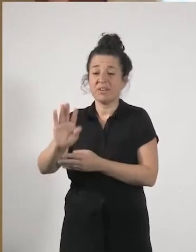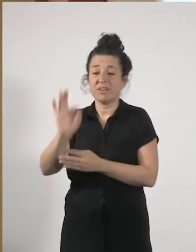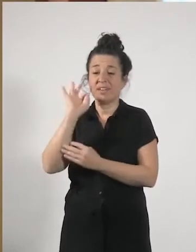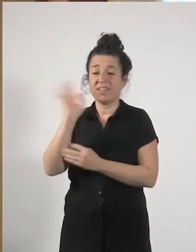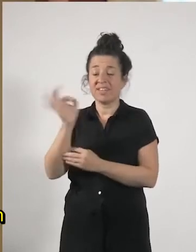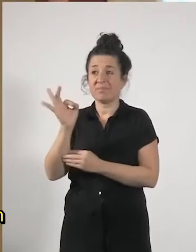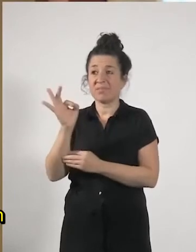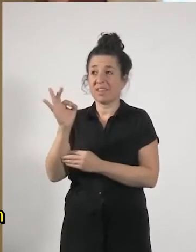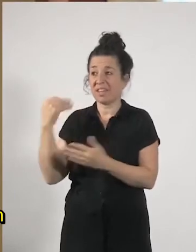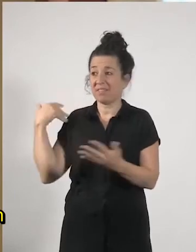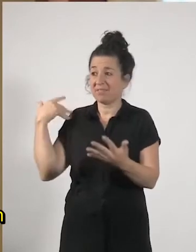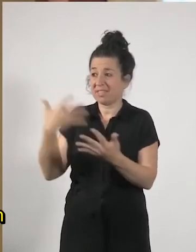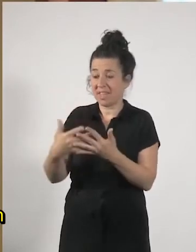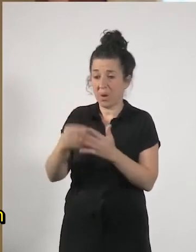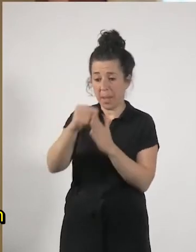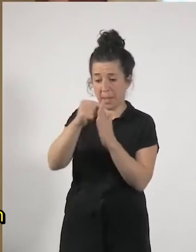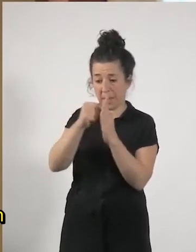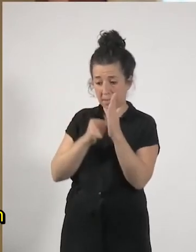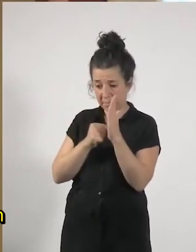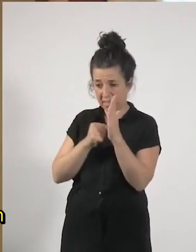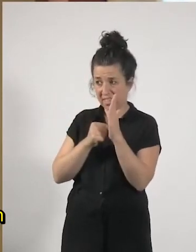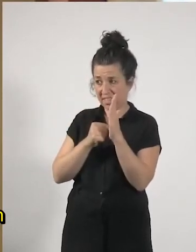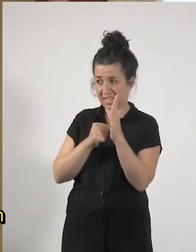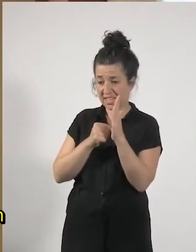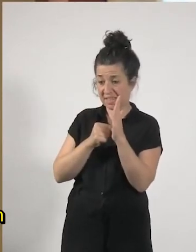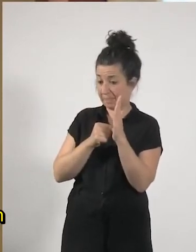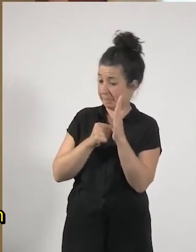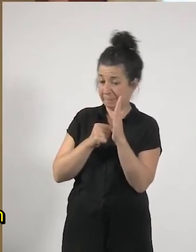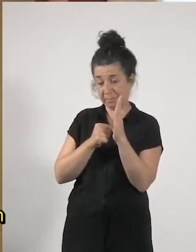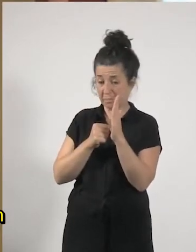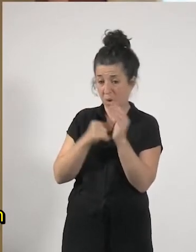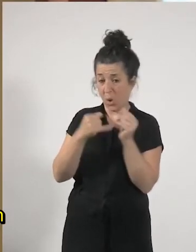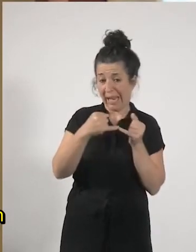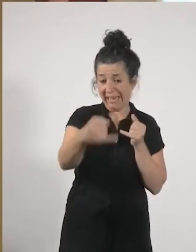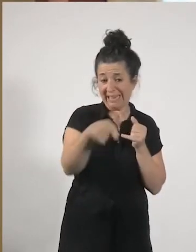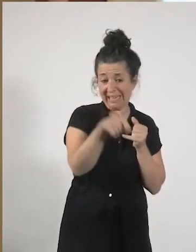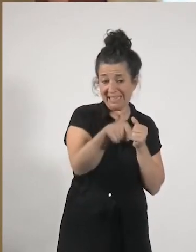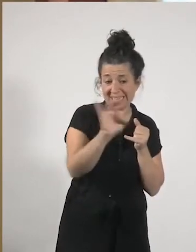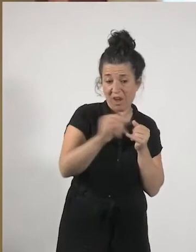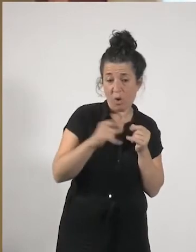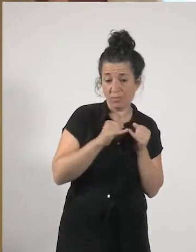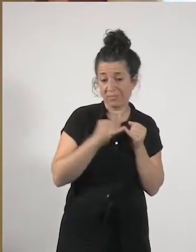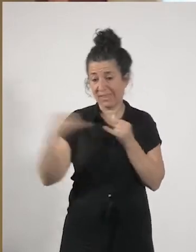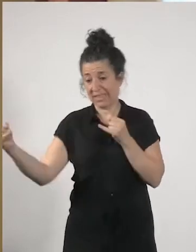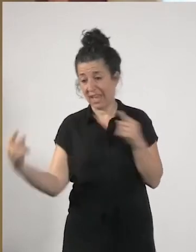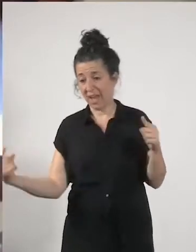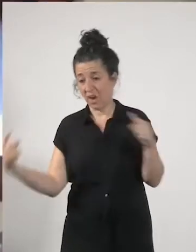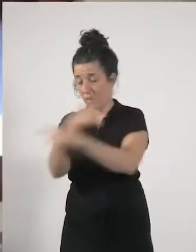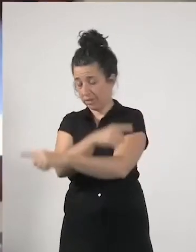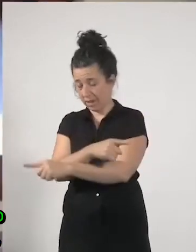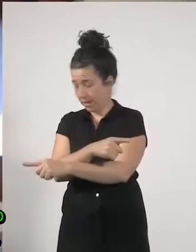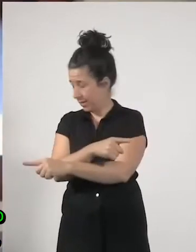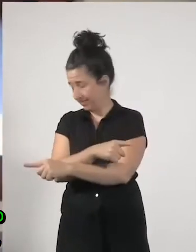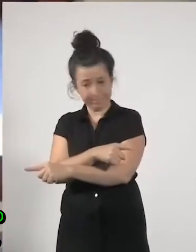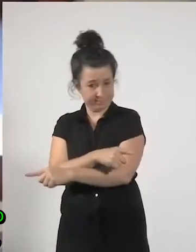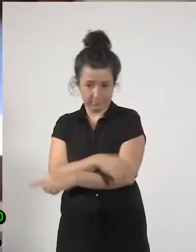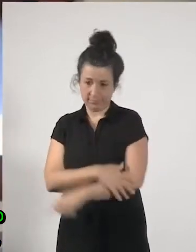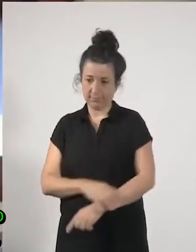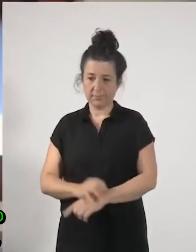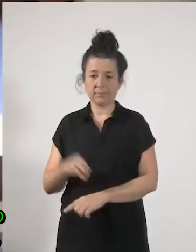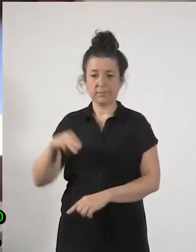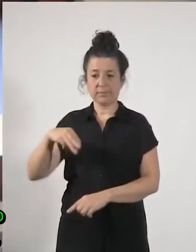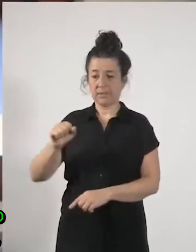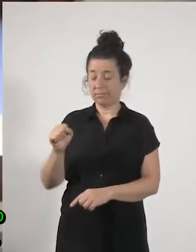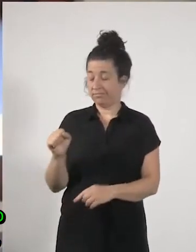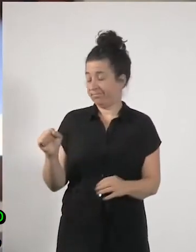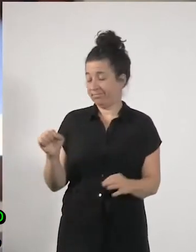adoptando no sé si apuntan en esa dirección o como decías en la contraria no apuntan en la contraria yo estoy completamente